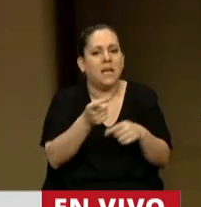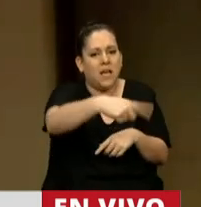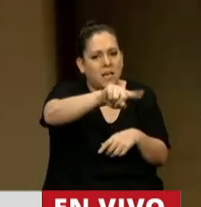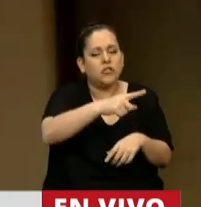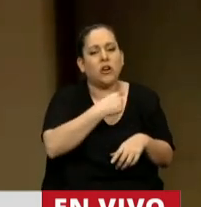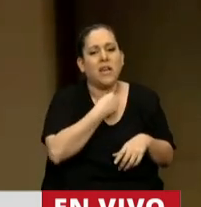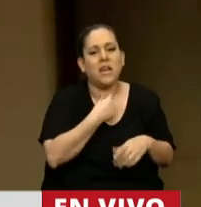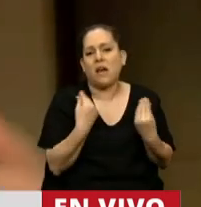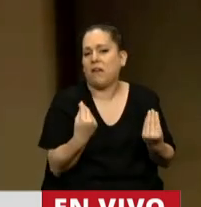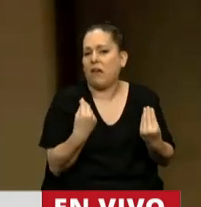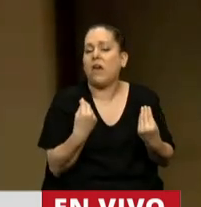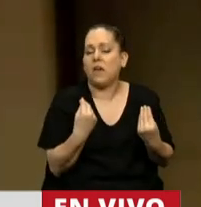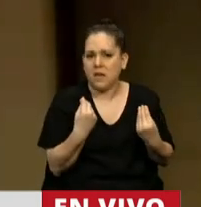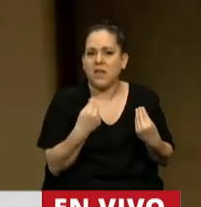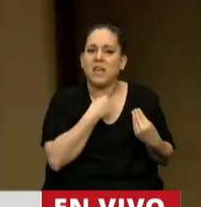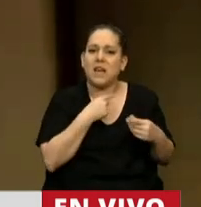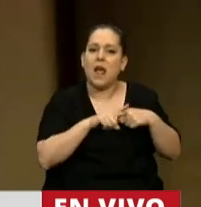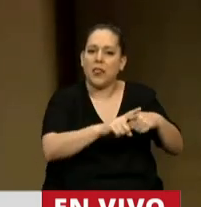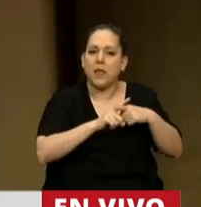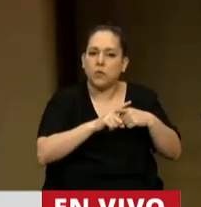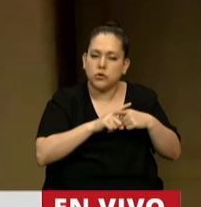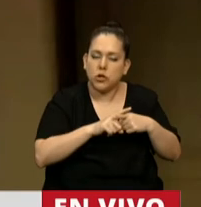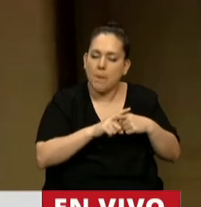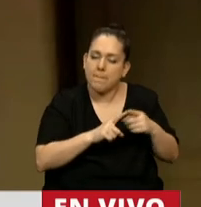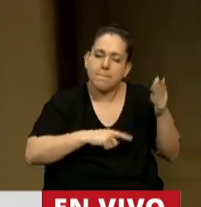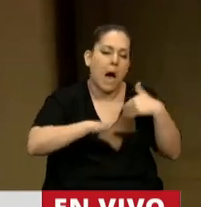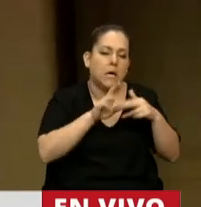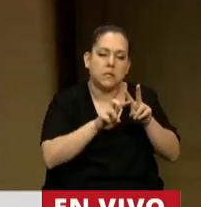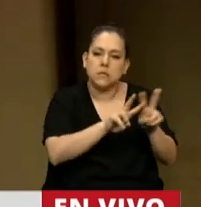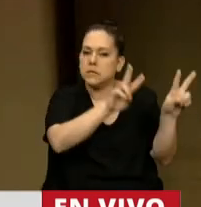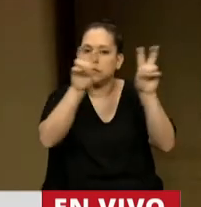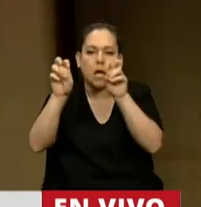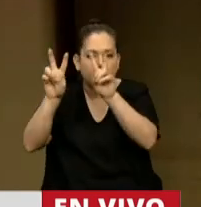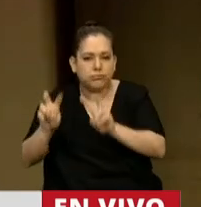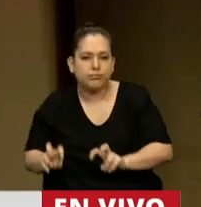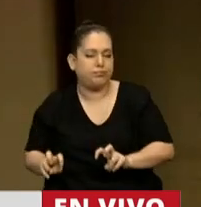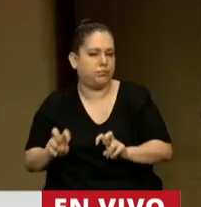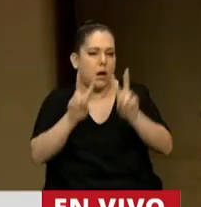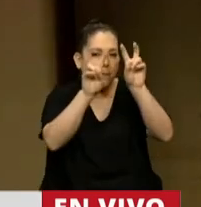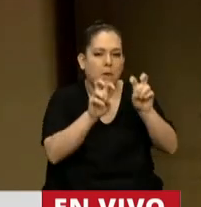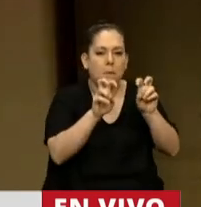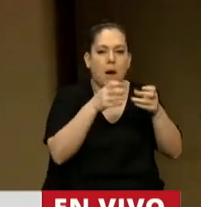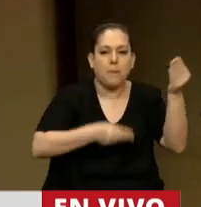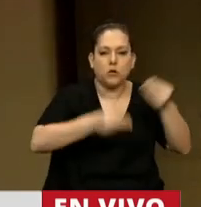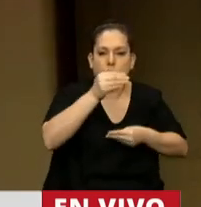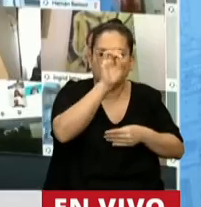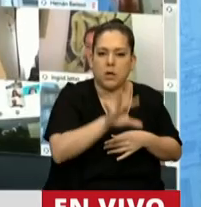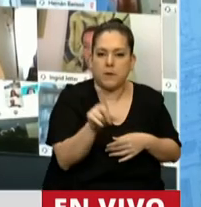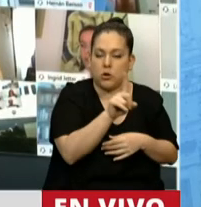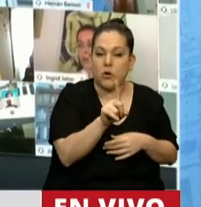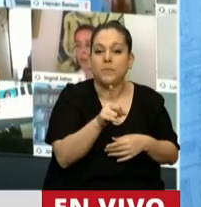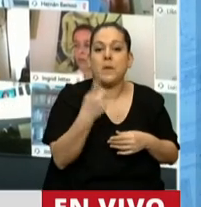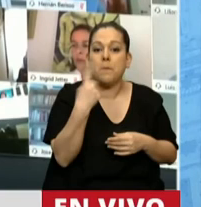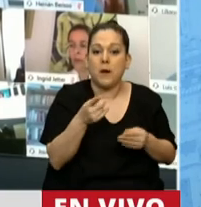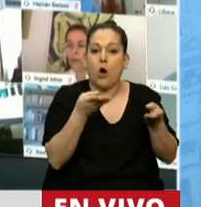que estaban pidiendo era que tener una discusión más amplia fuera del presupuesto. Pero me acuerdo que en aquel momento el principal asesor del diputado Bossio